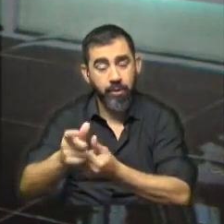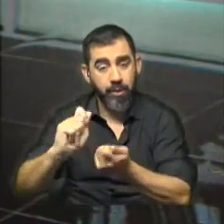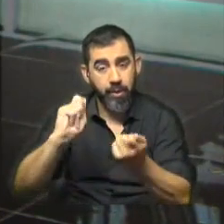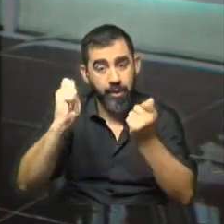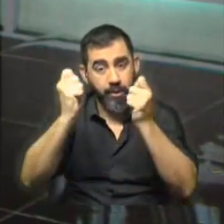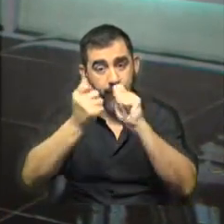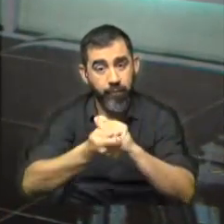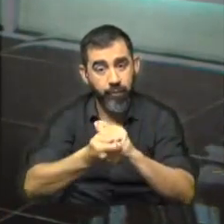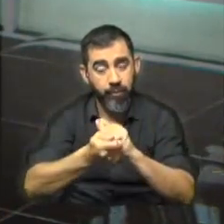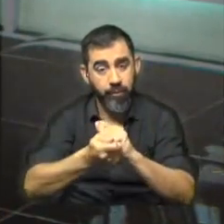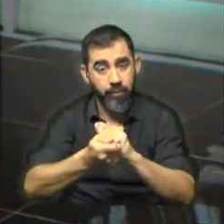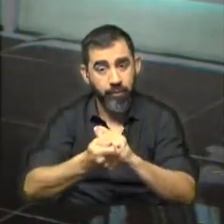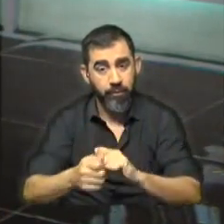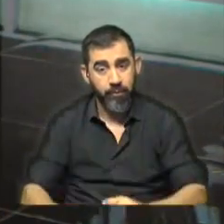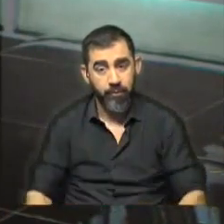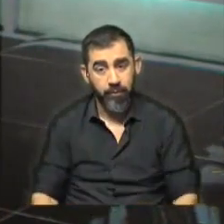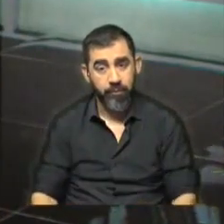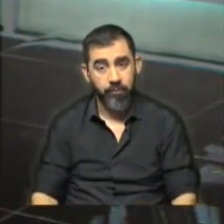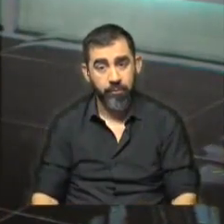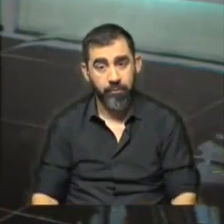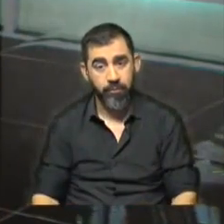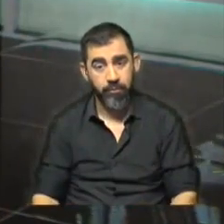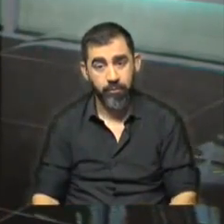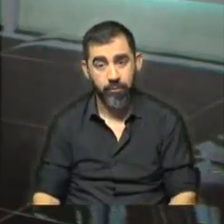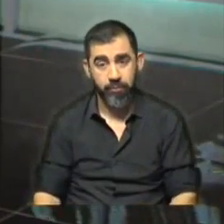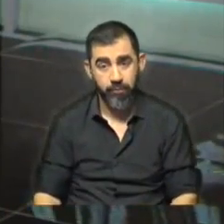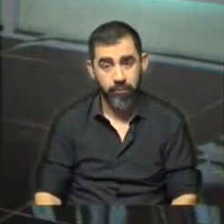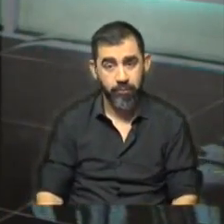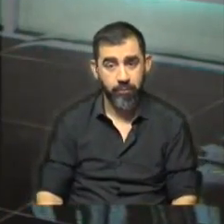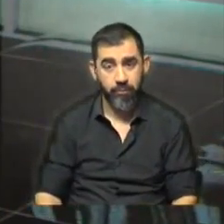transformación, así como lo decía ayer Robert Silva.